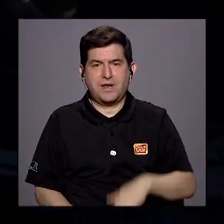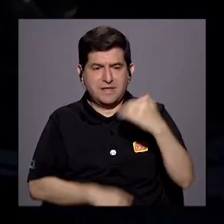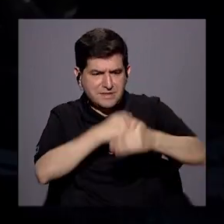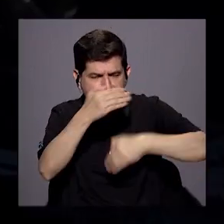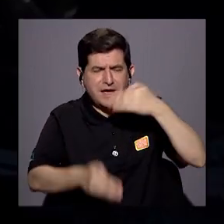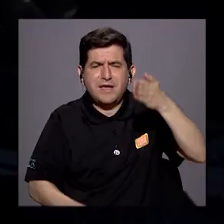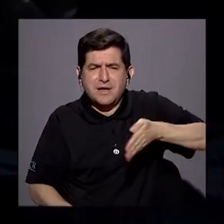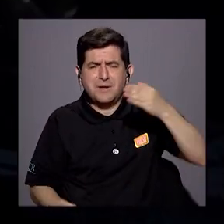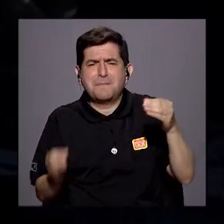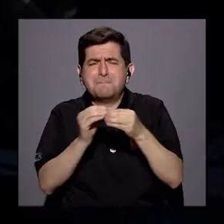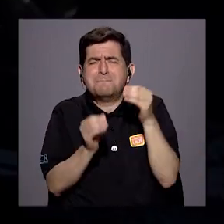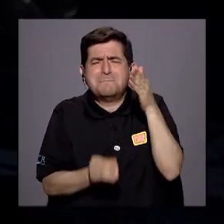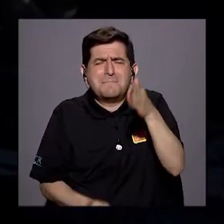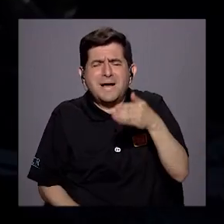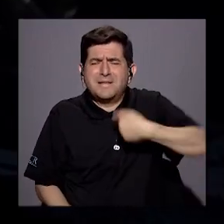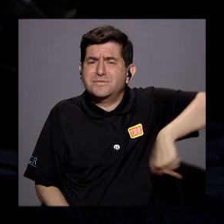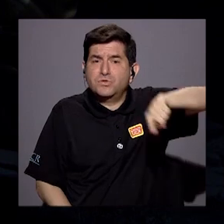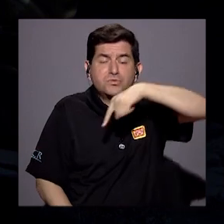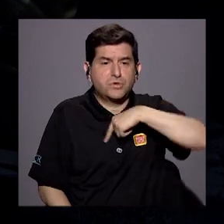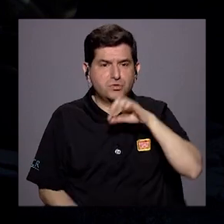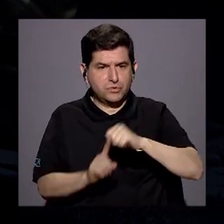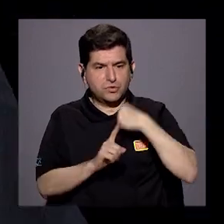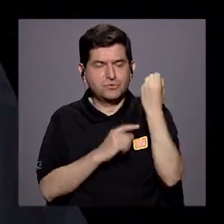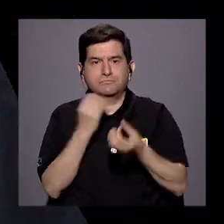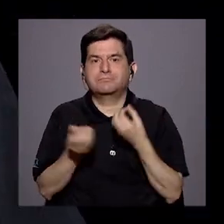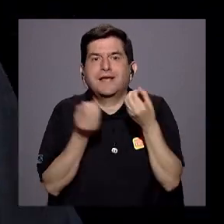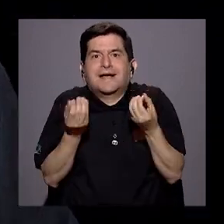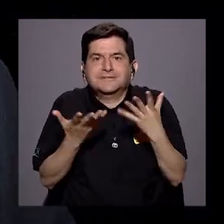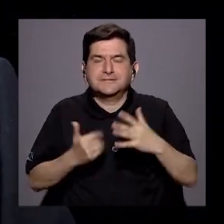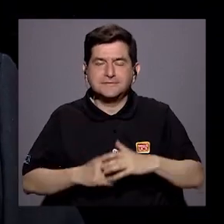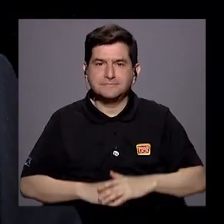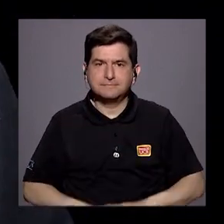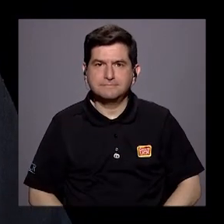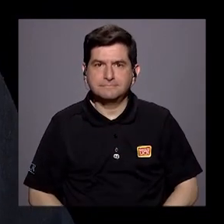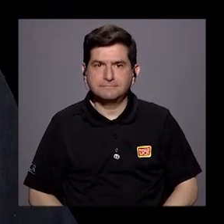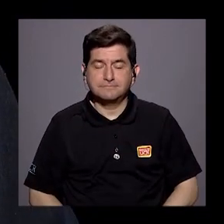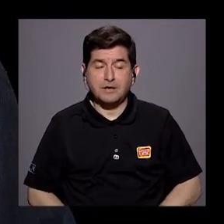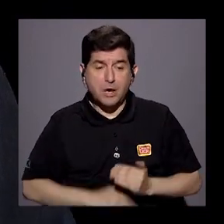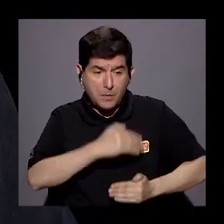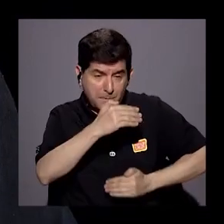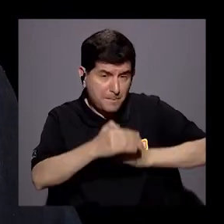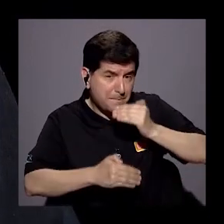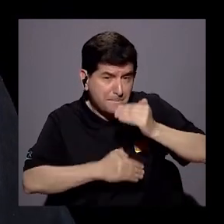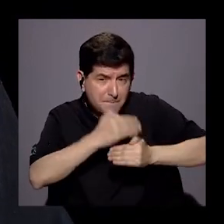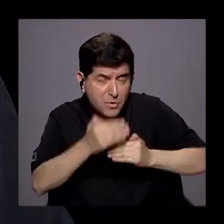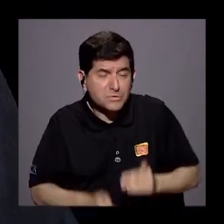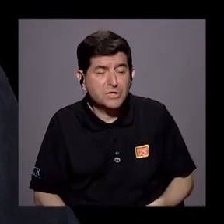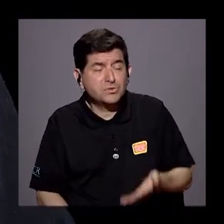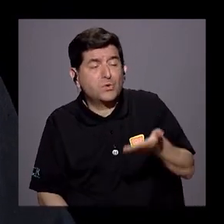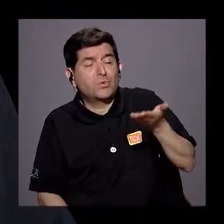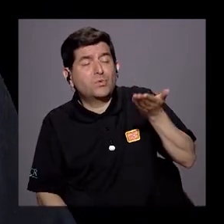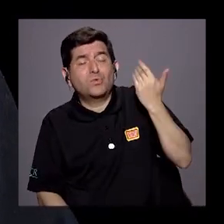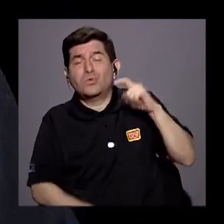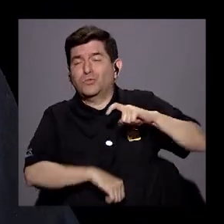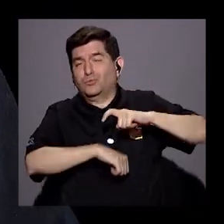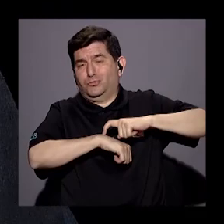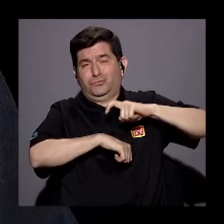lentos en todo. ¿Qué hacemos ante ese escenario? Bueno, este es un proceso de mucho rato, ¿verdad?